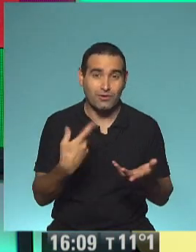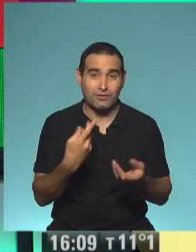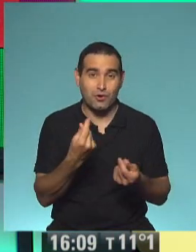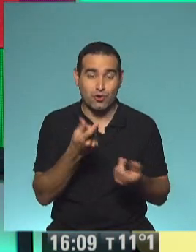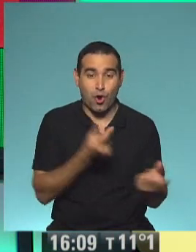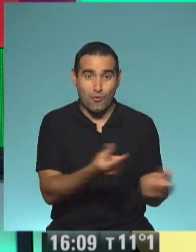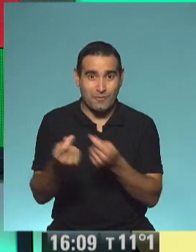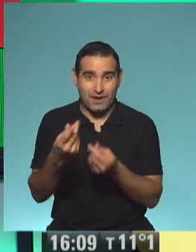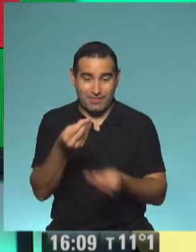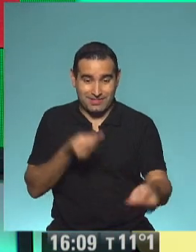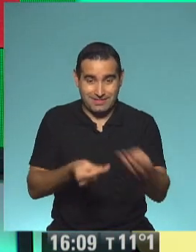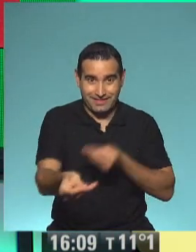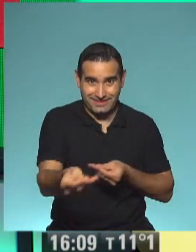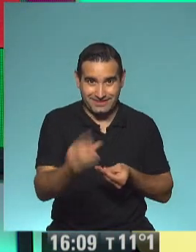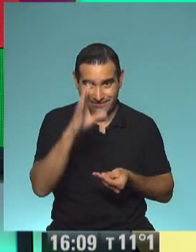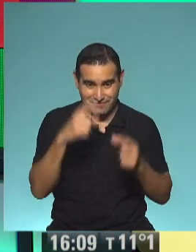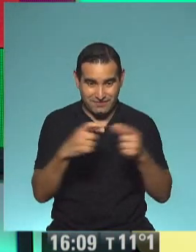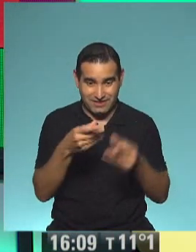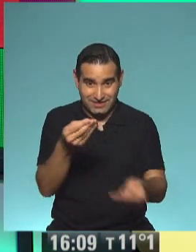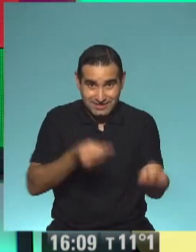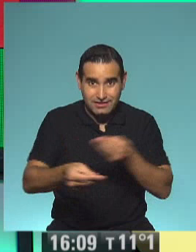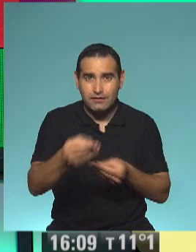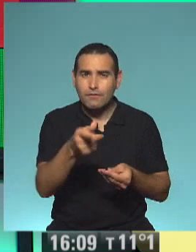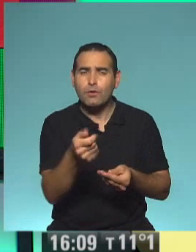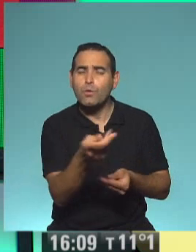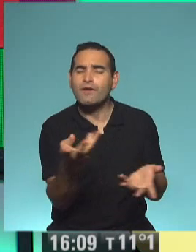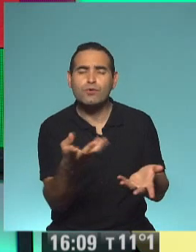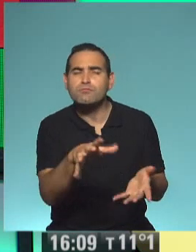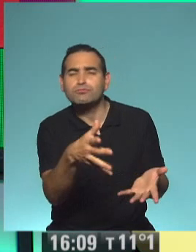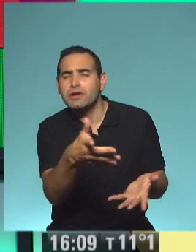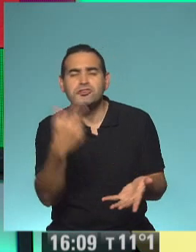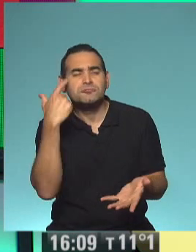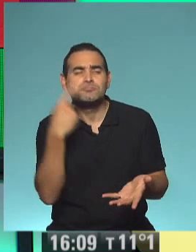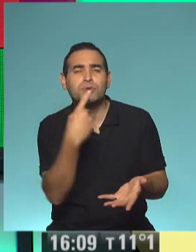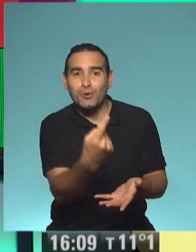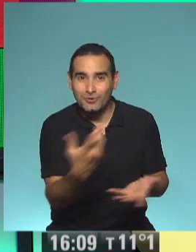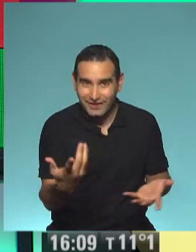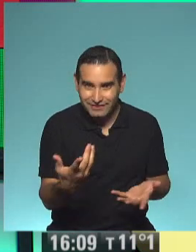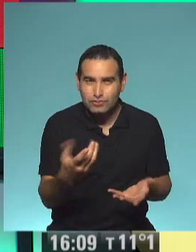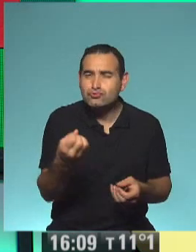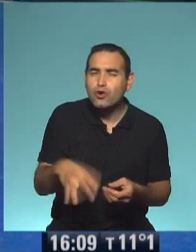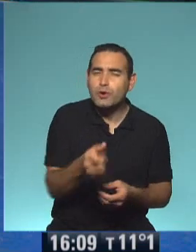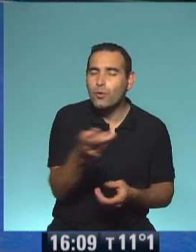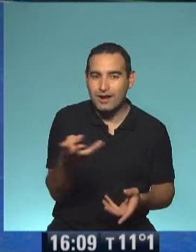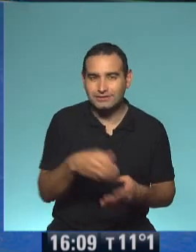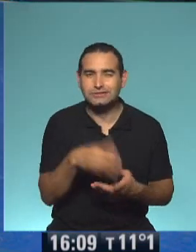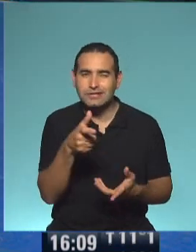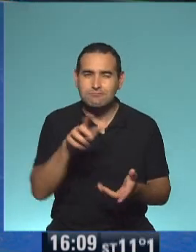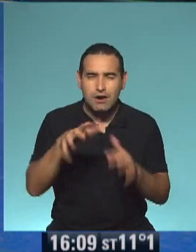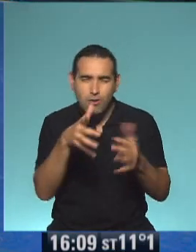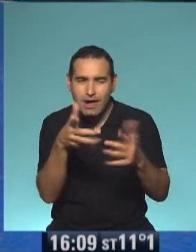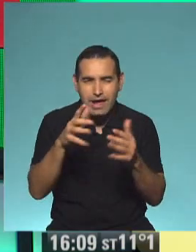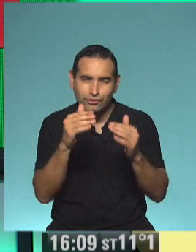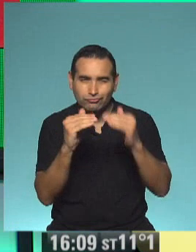¿se acuerdan cuando hicimos vuelto? ¿Y cuánto te tiene que dar de vuelto? ¿Cuánto te tiene que sobrar? Siempre hablamos de los aproximados.